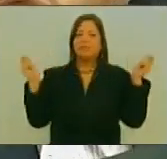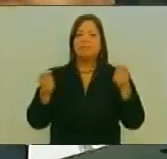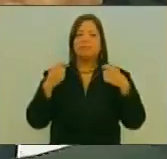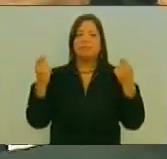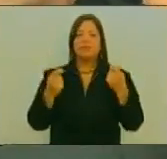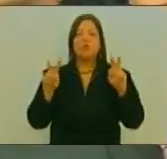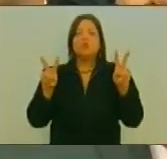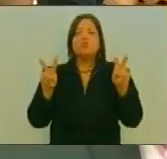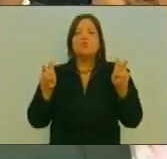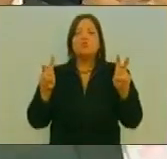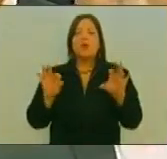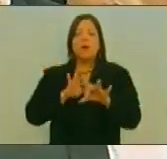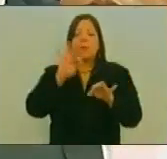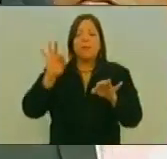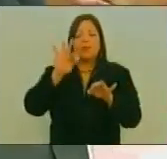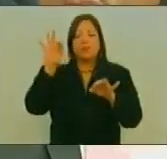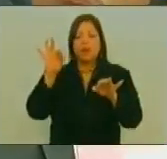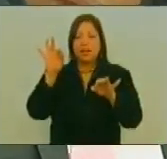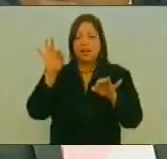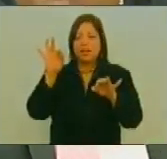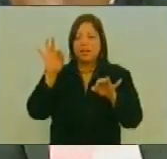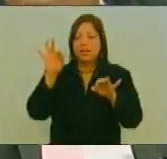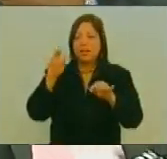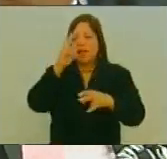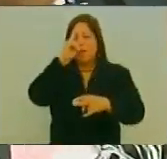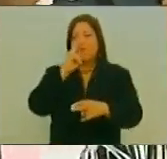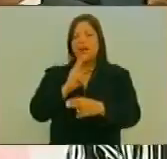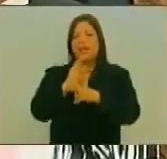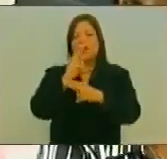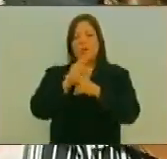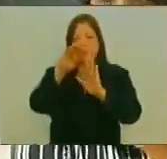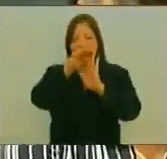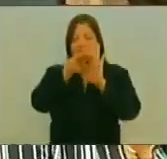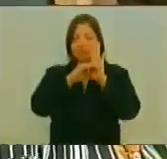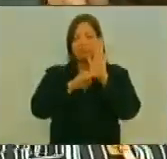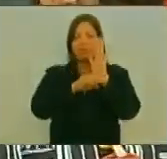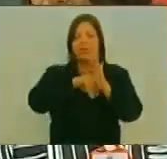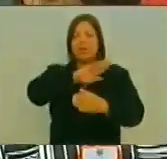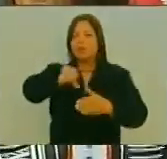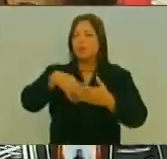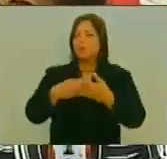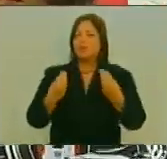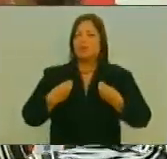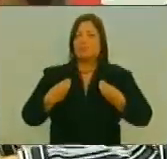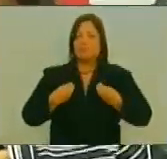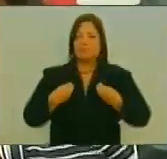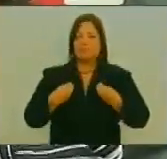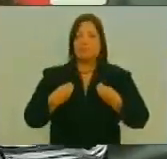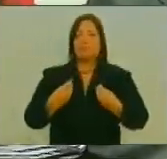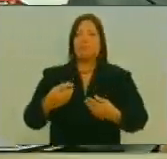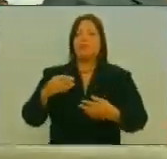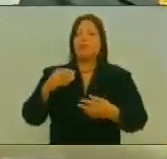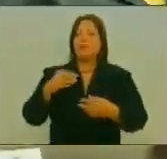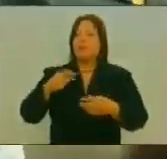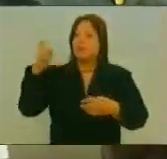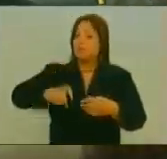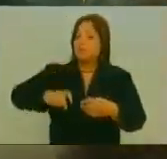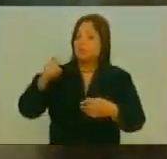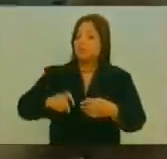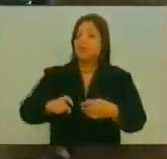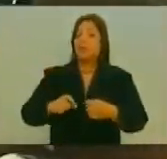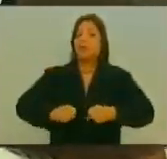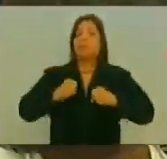Las Nuevas Espiritualidades Valores Y Principios De Nuestra Sociedad Necesarias Para